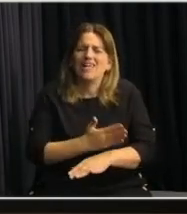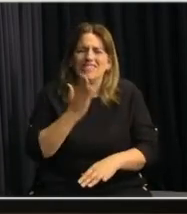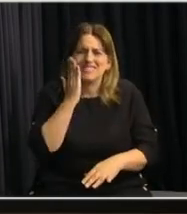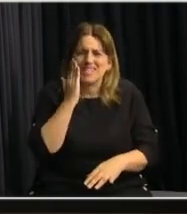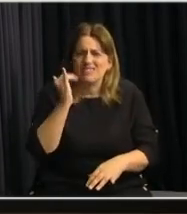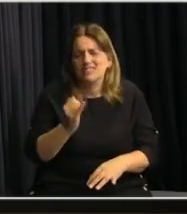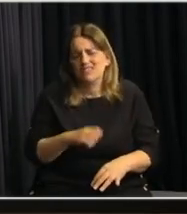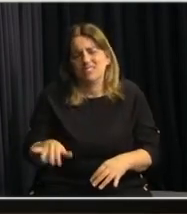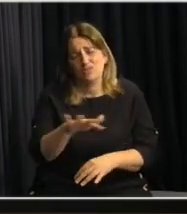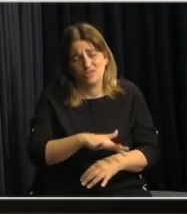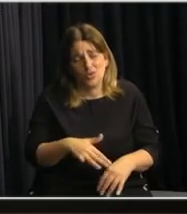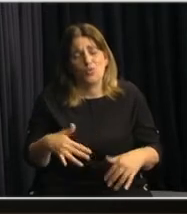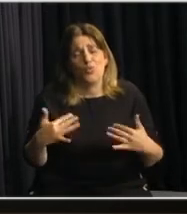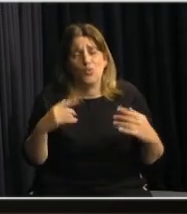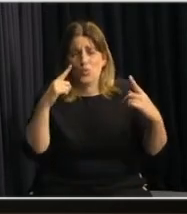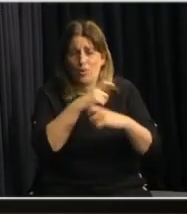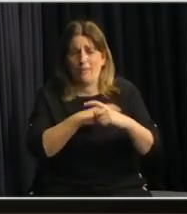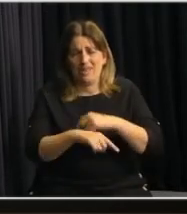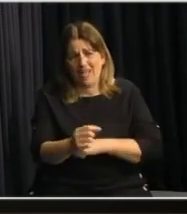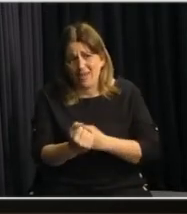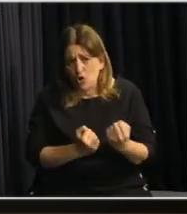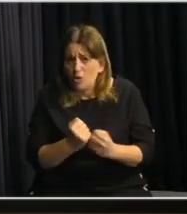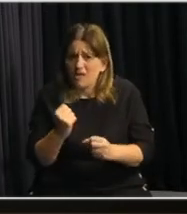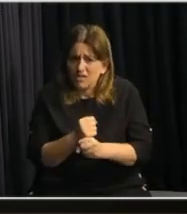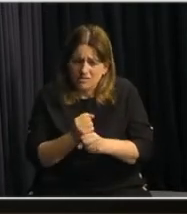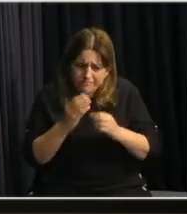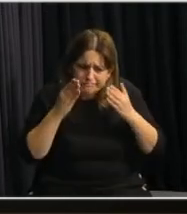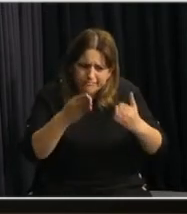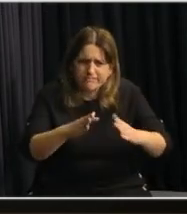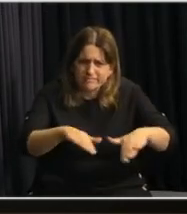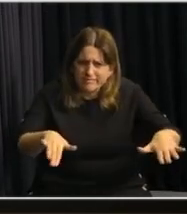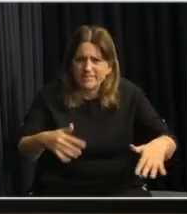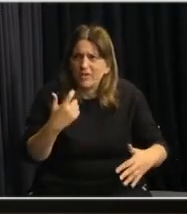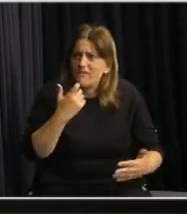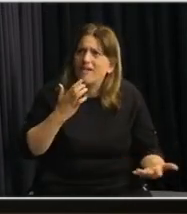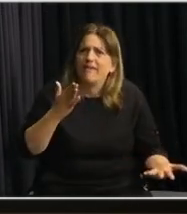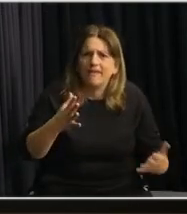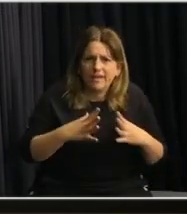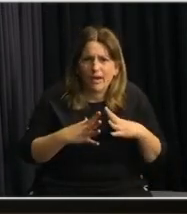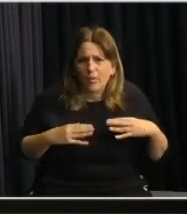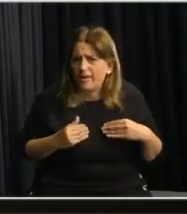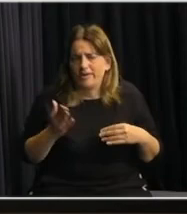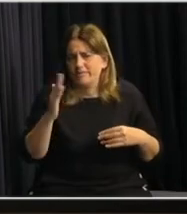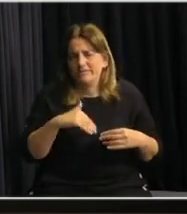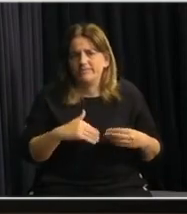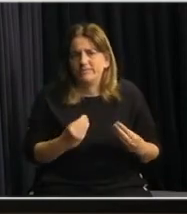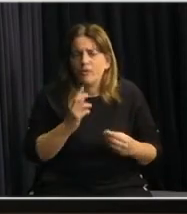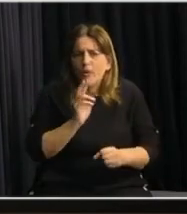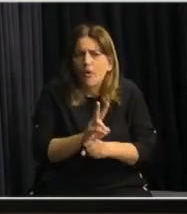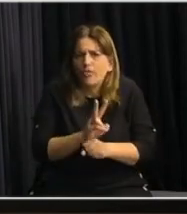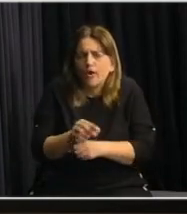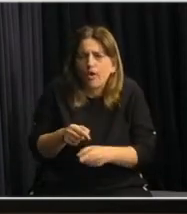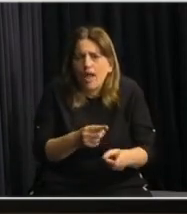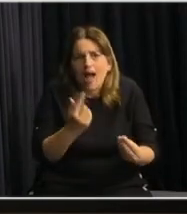sabía que estaban ante algunas situaciones vulnerables? ¿Se está trabajando específicamente para hacer una especie de seguimiento de esos niños y niñas?